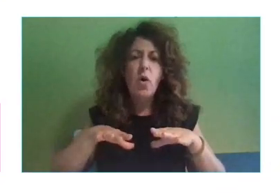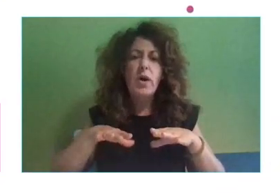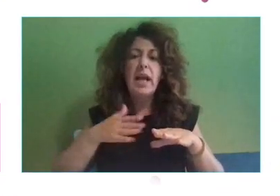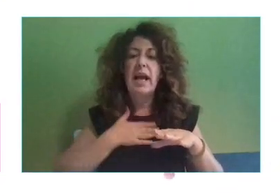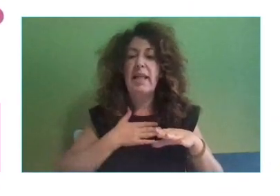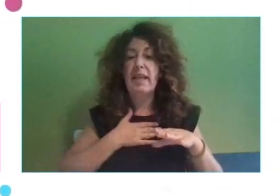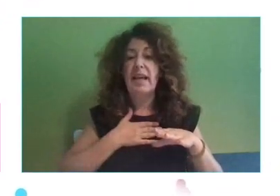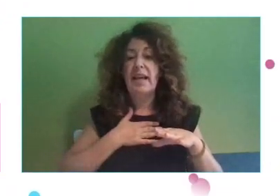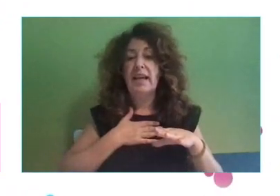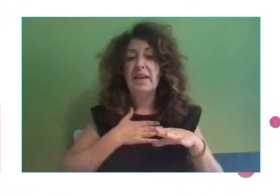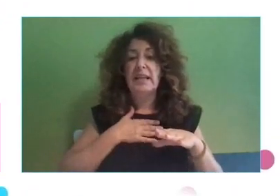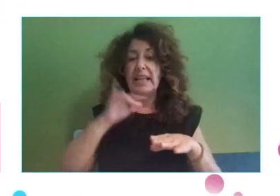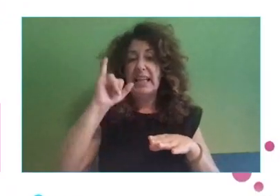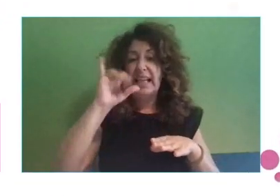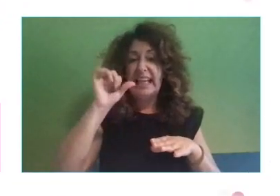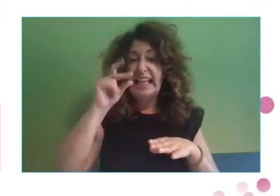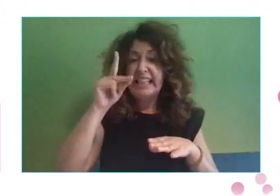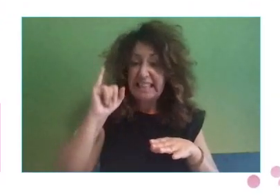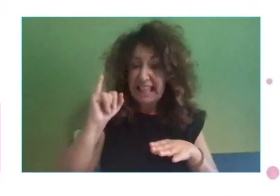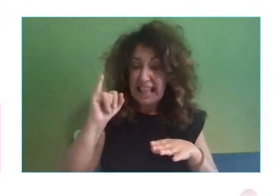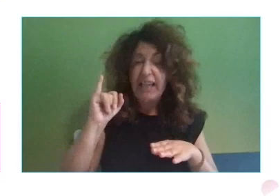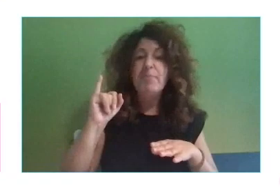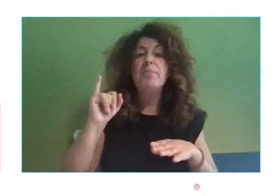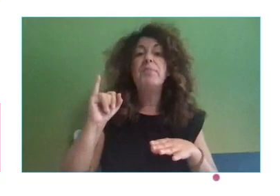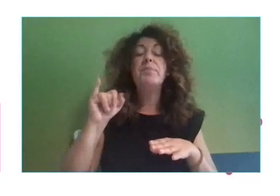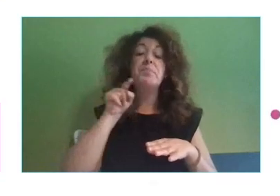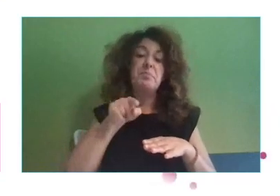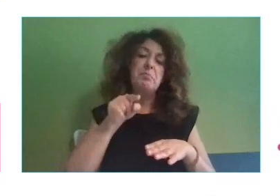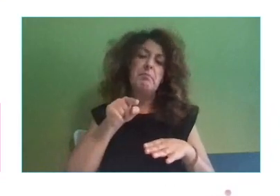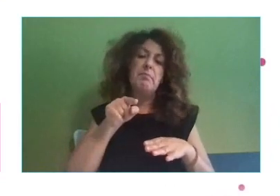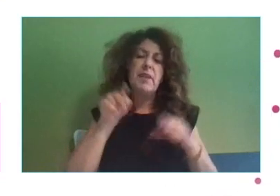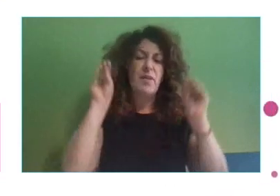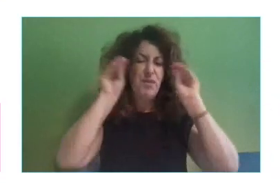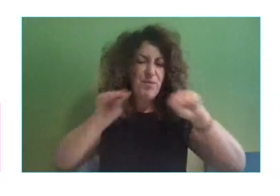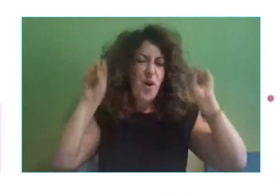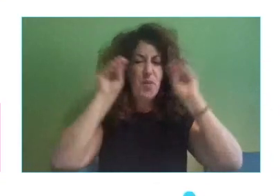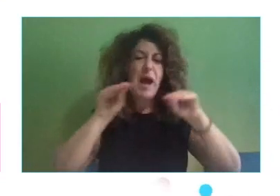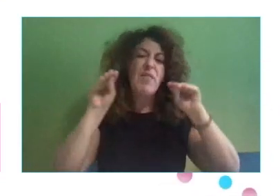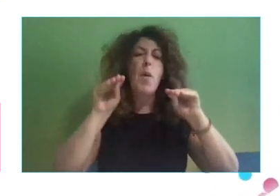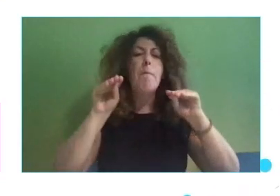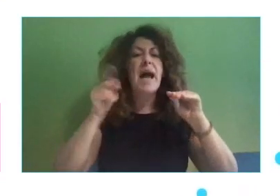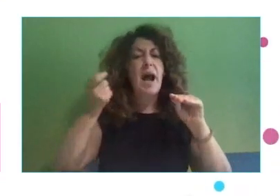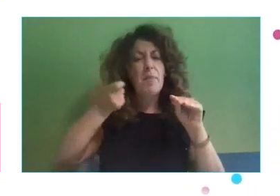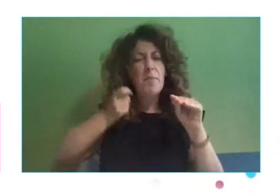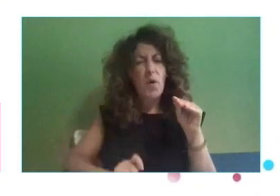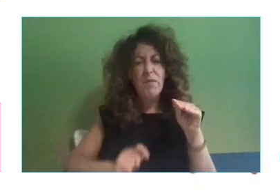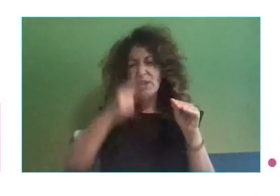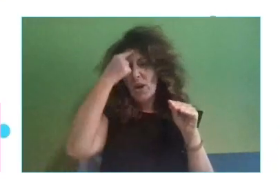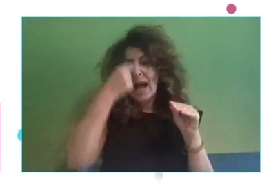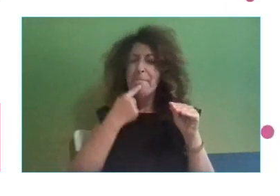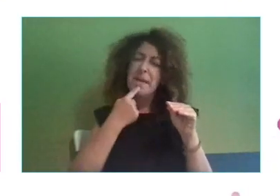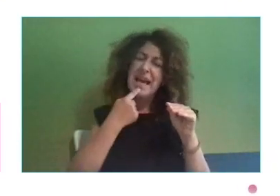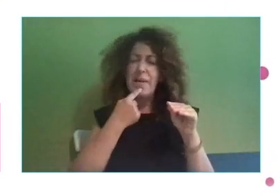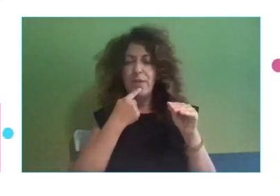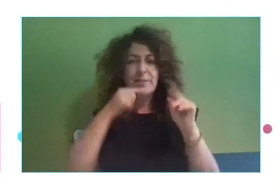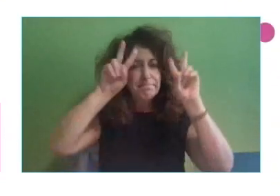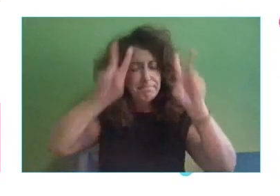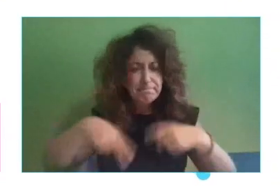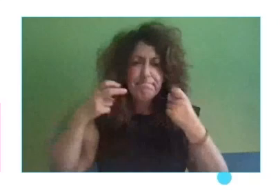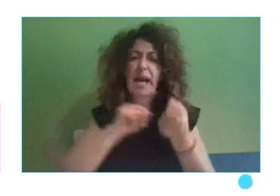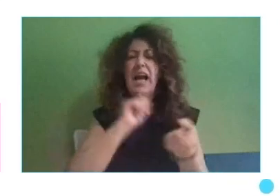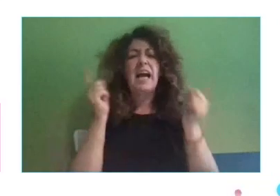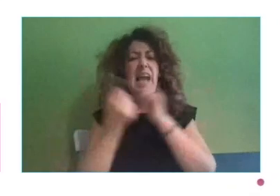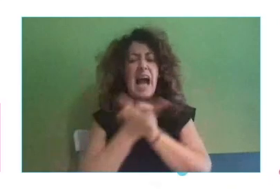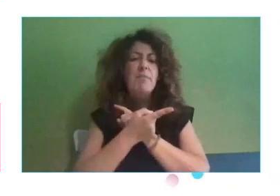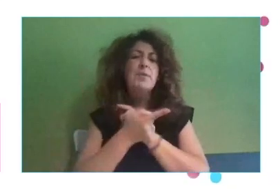de formación para intentar darle la vuelta a perfiles profesionales y, sobre todo, intentando describir qué características necesita una